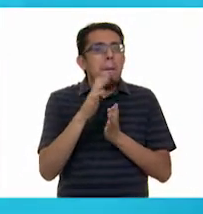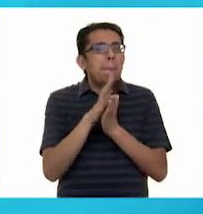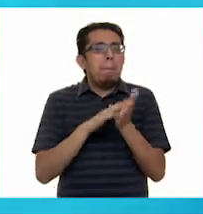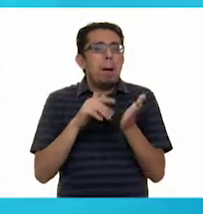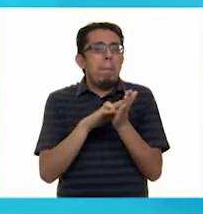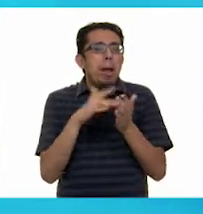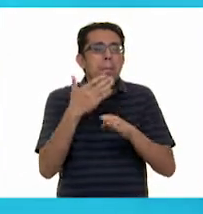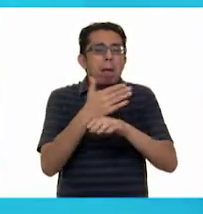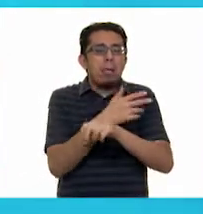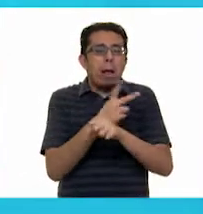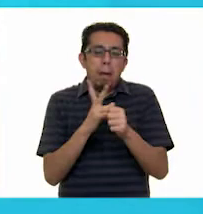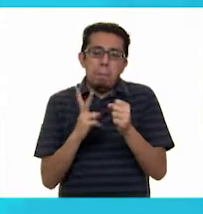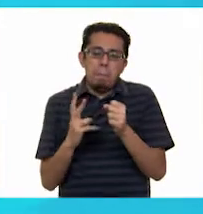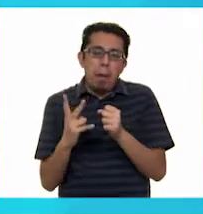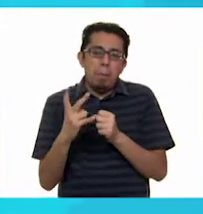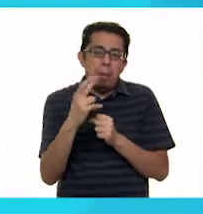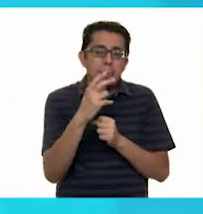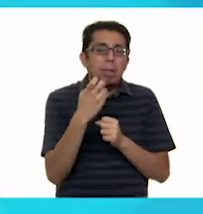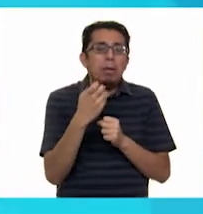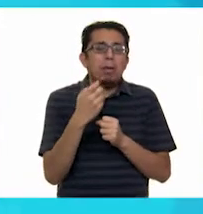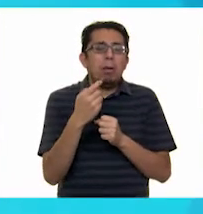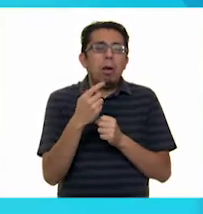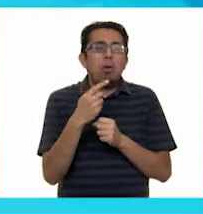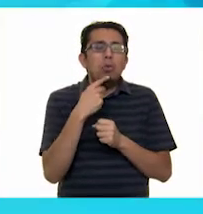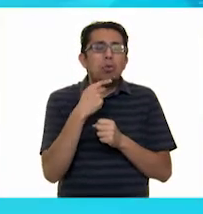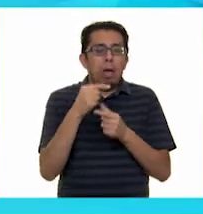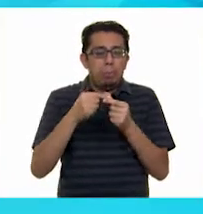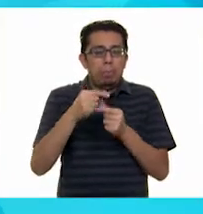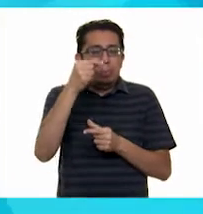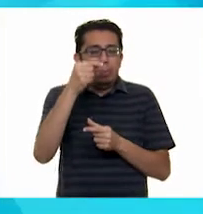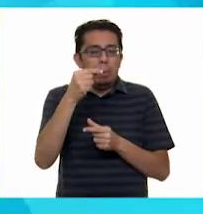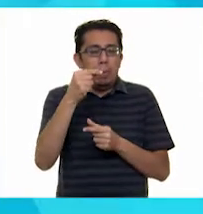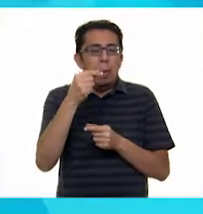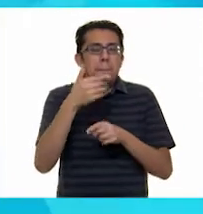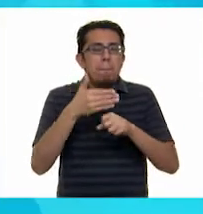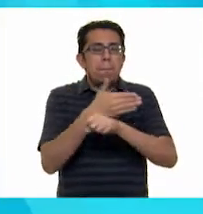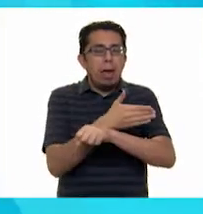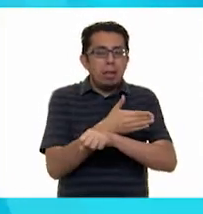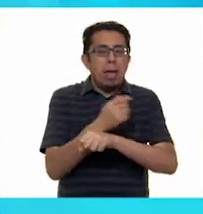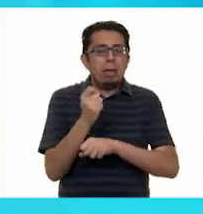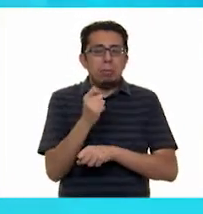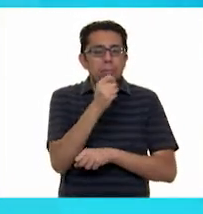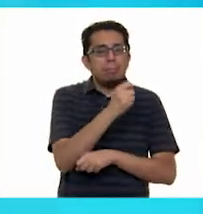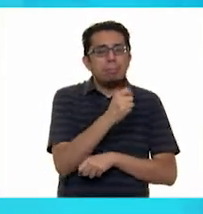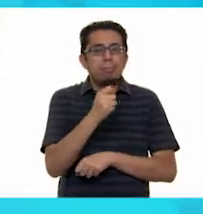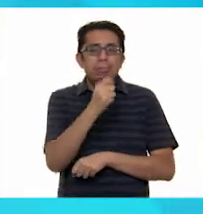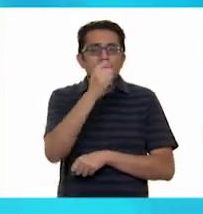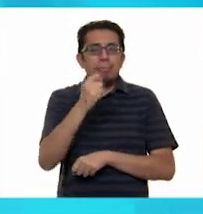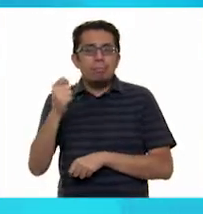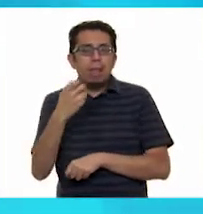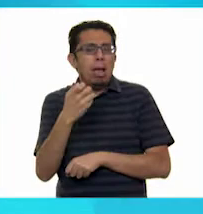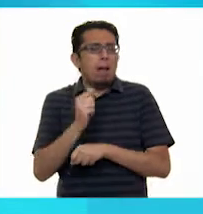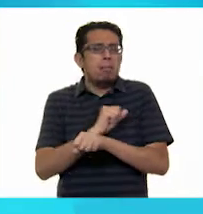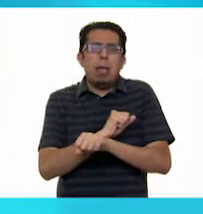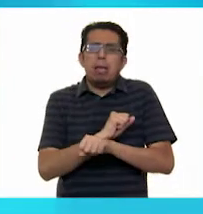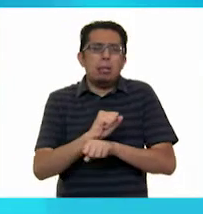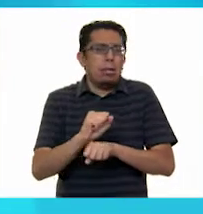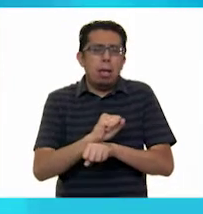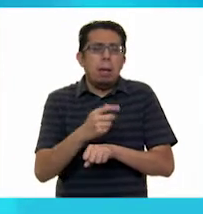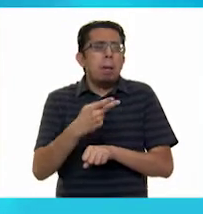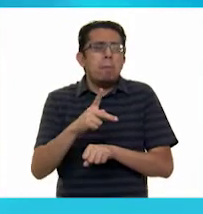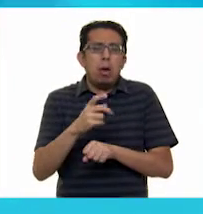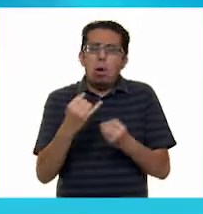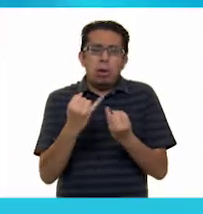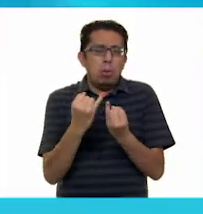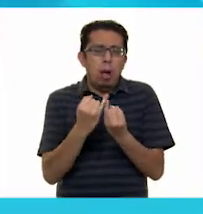madera o cartón y son manipulados por un palo de madera o una varilla. Son sencillos, pero también forman parte de la familia de